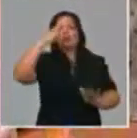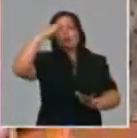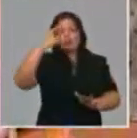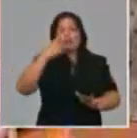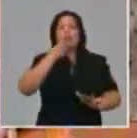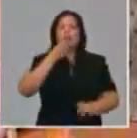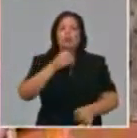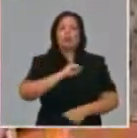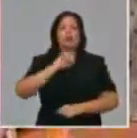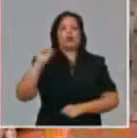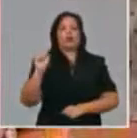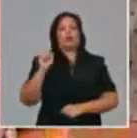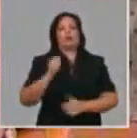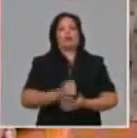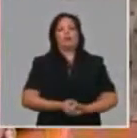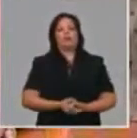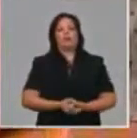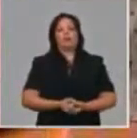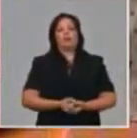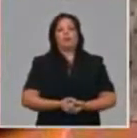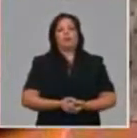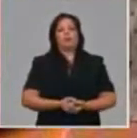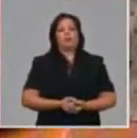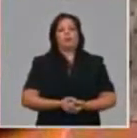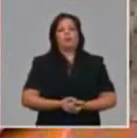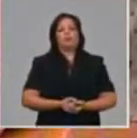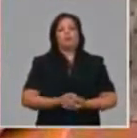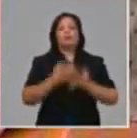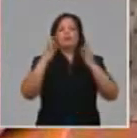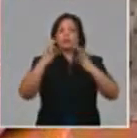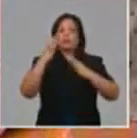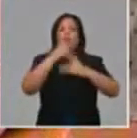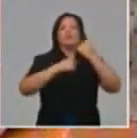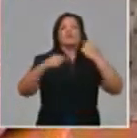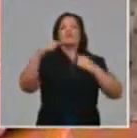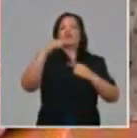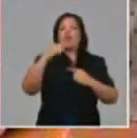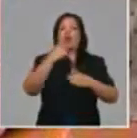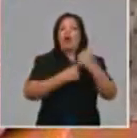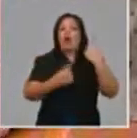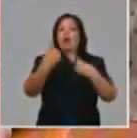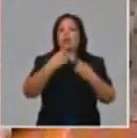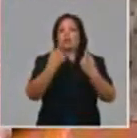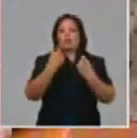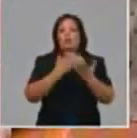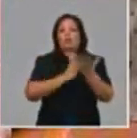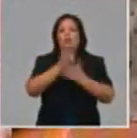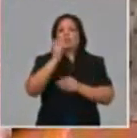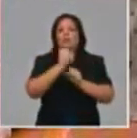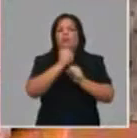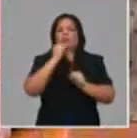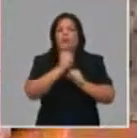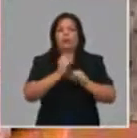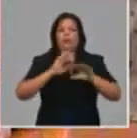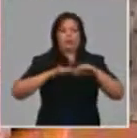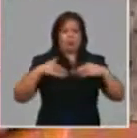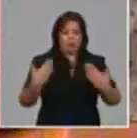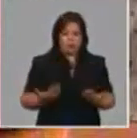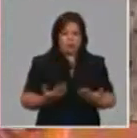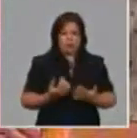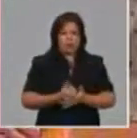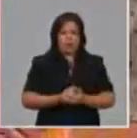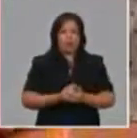no. Y también como una prioridad y un reto no alcanzado es seguir potenciando aún en